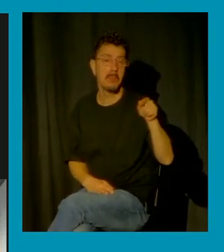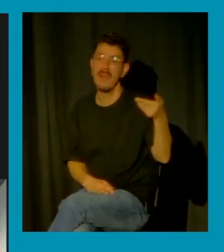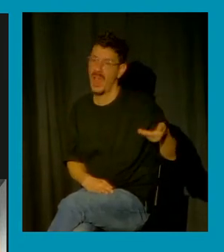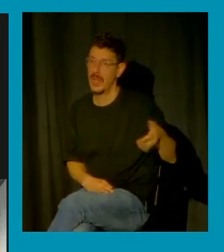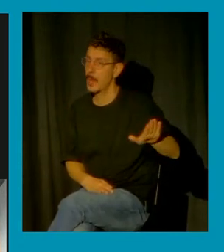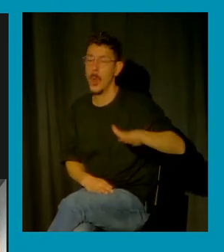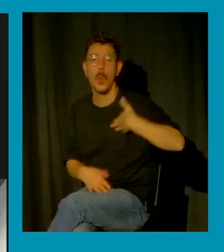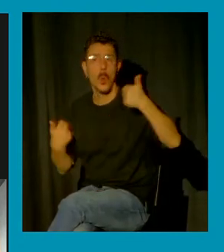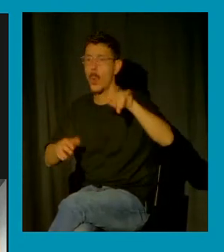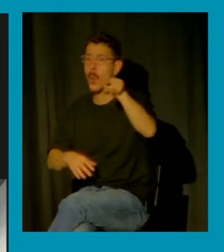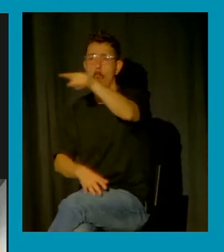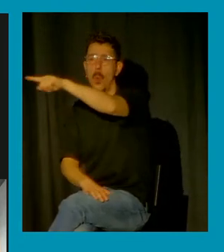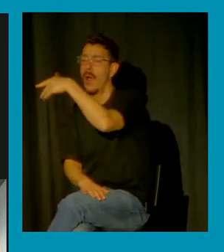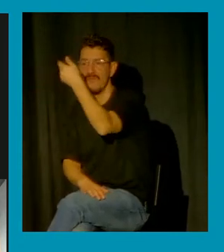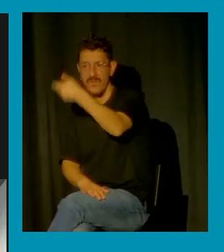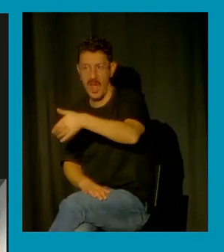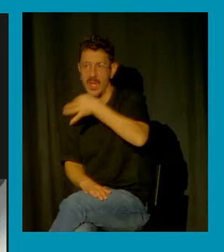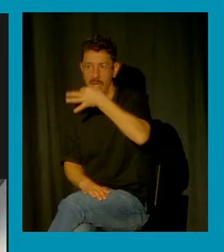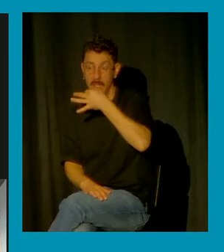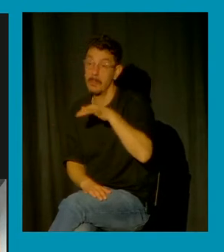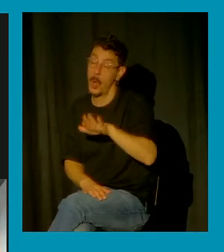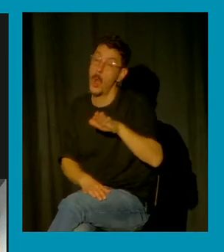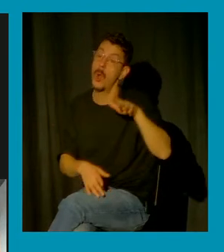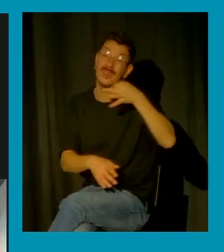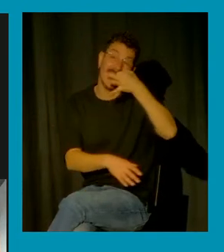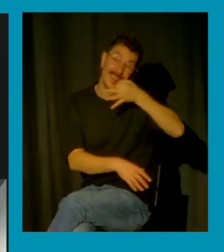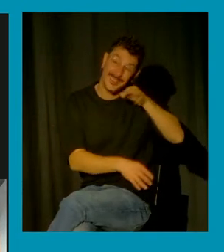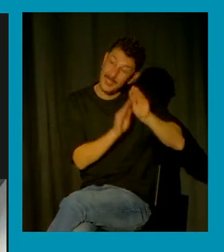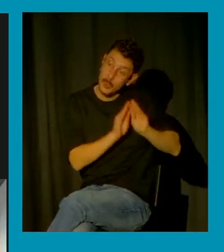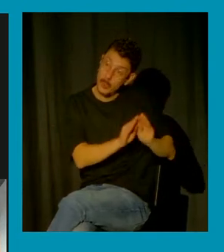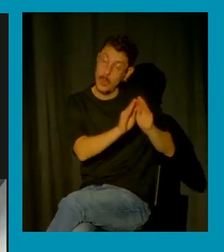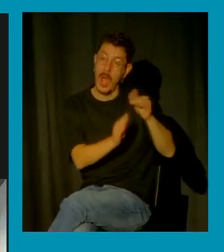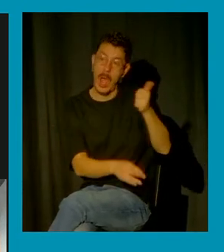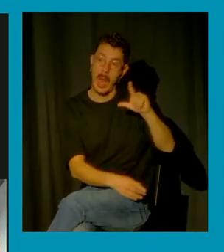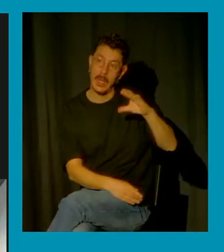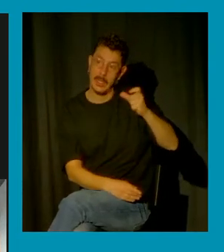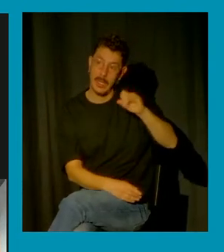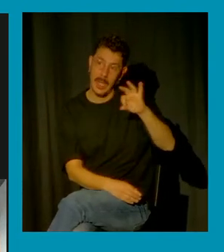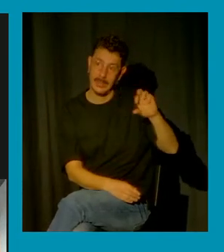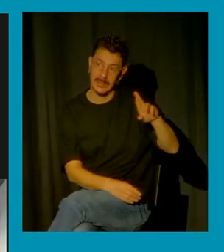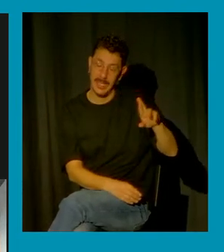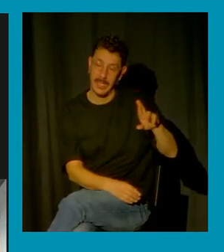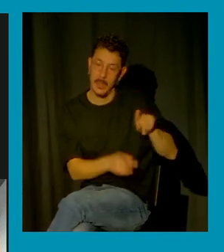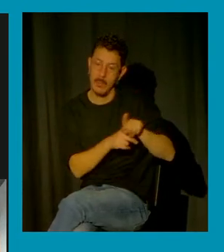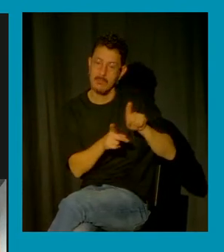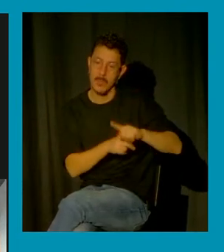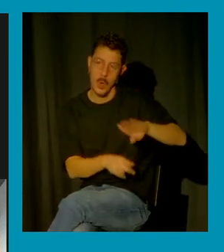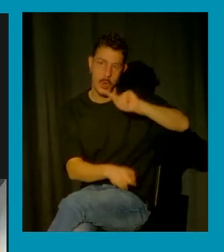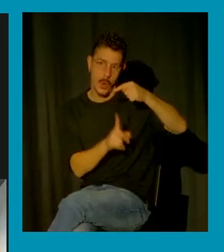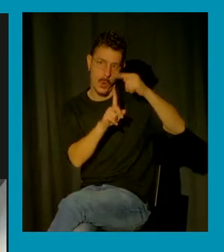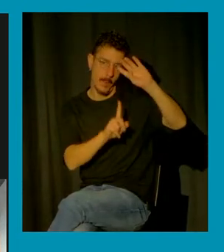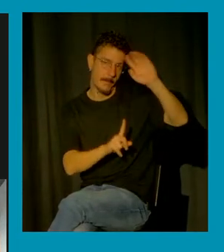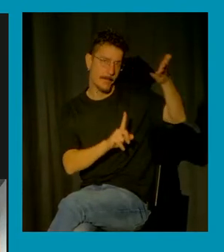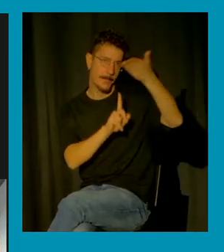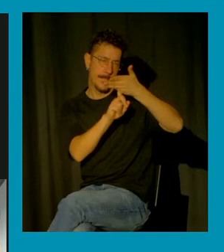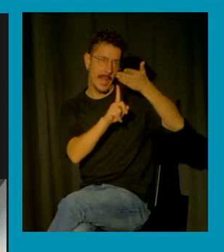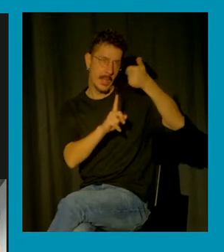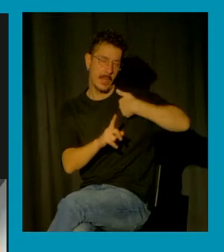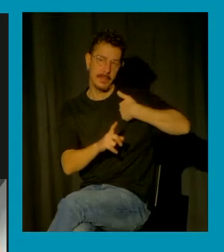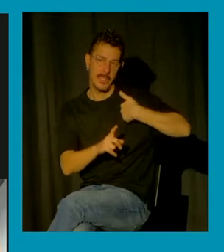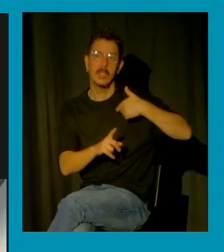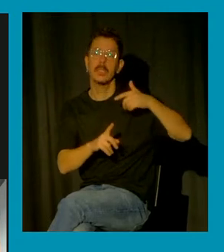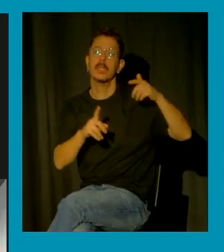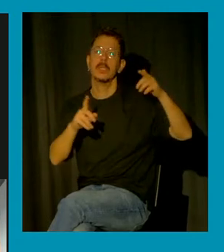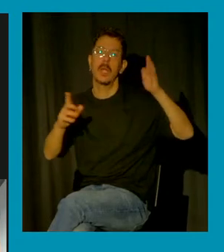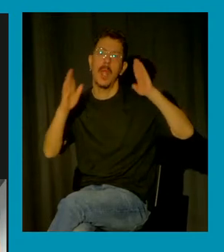otro relato lo que pasa que la narrativa Alcácer fue el relato que a mí me interpeló cuando yo era adolescente fue el